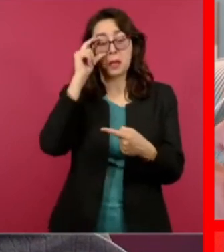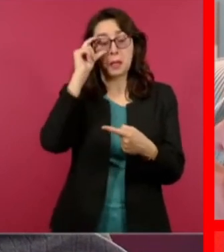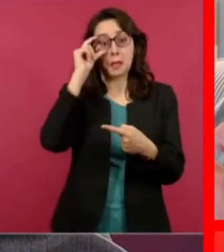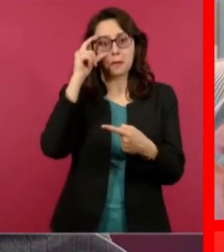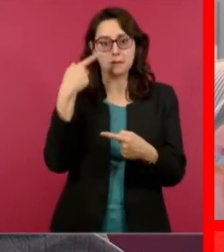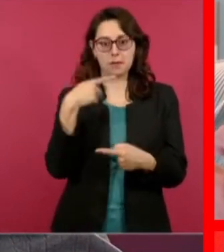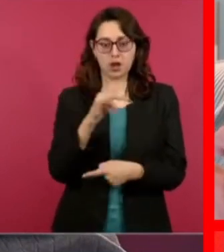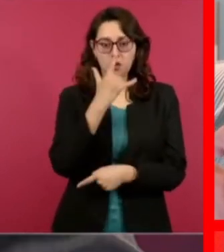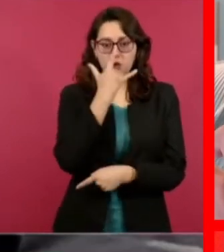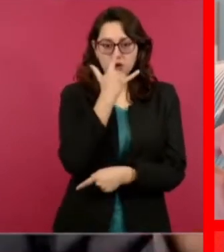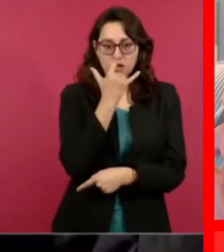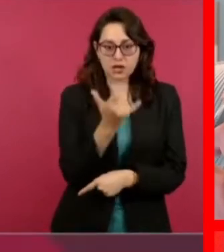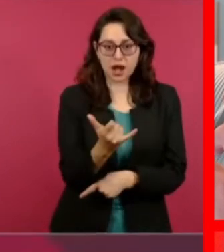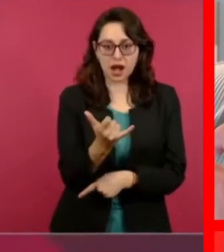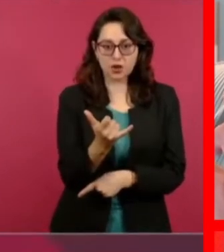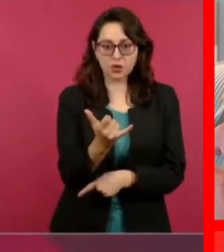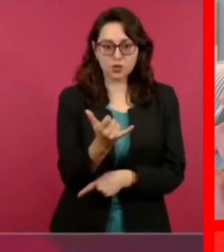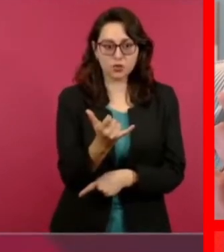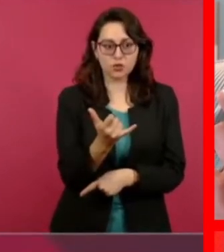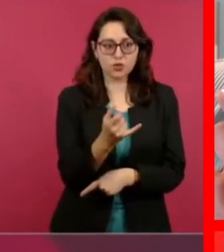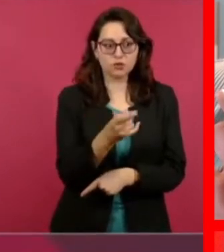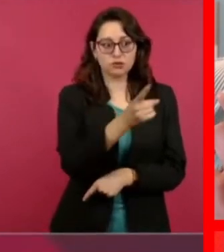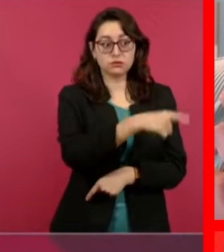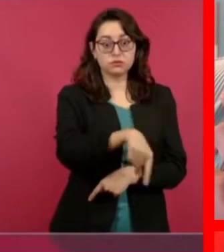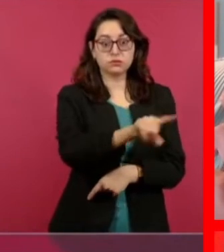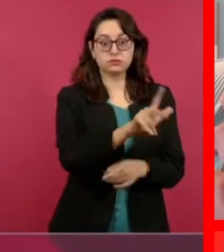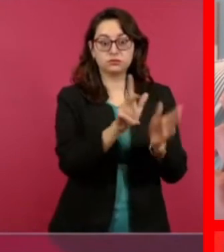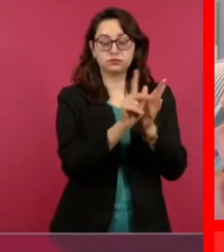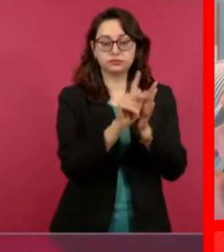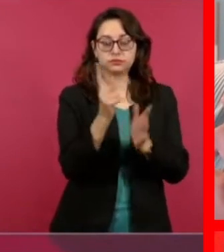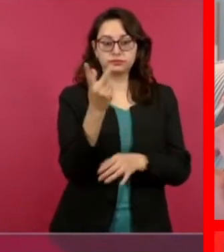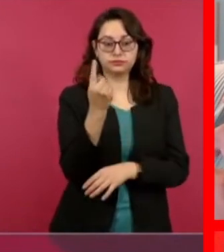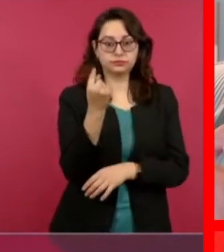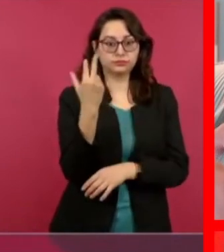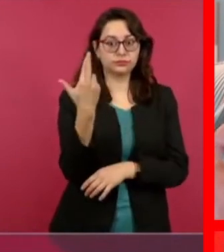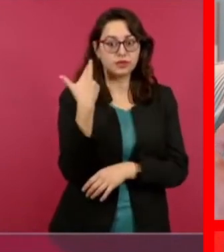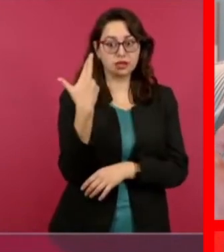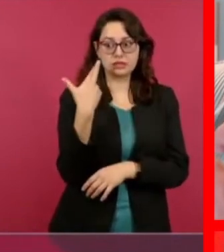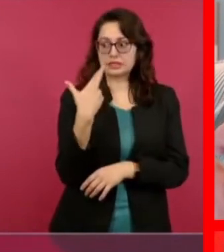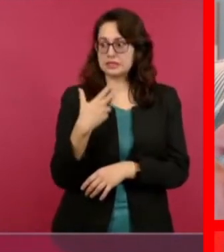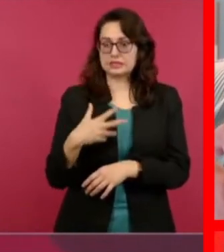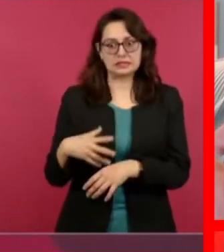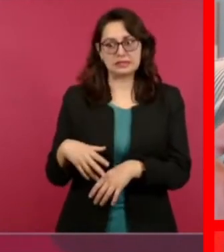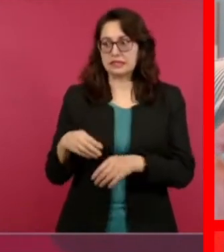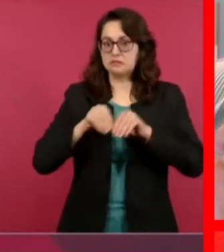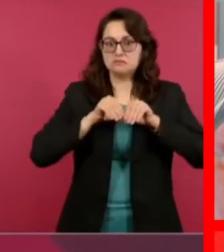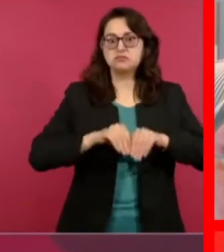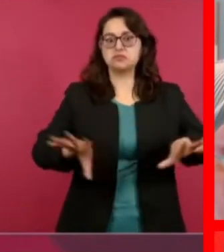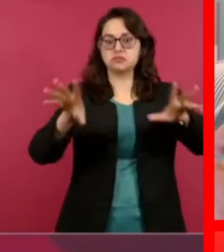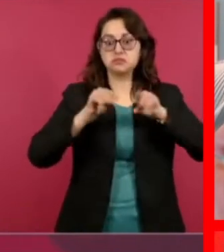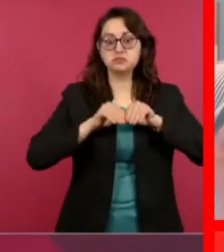Entonces sacaron un video en donde van entrando a frontera Comalapa